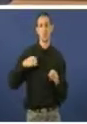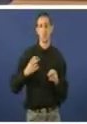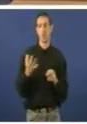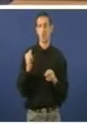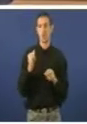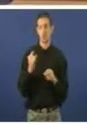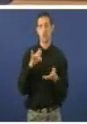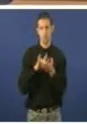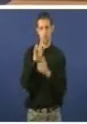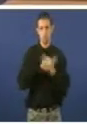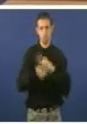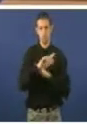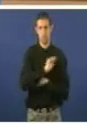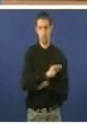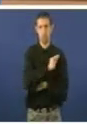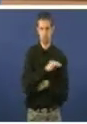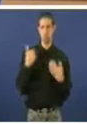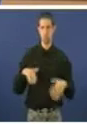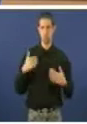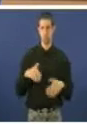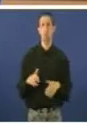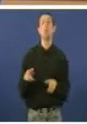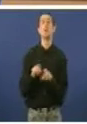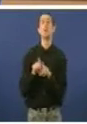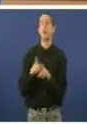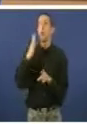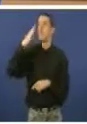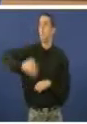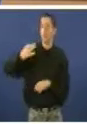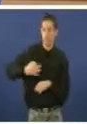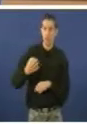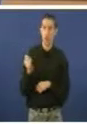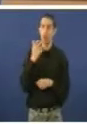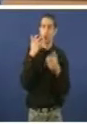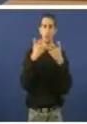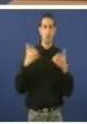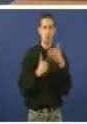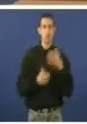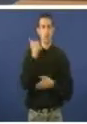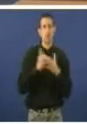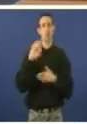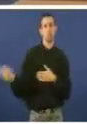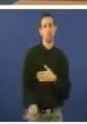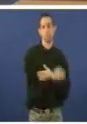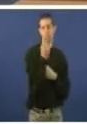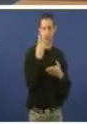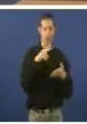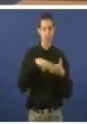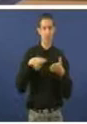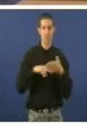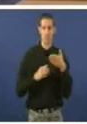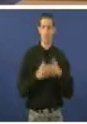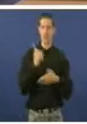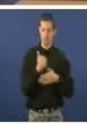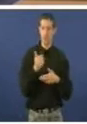encrucillada. É verdade, señoría, que se leen titulares en distintos medios de comunicación das distintas comunidades